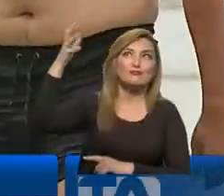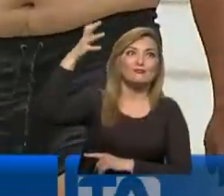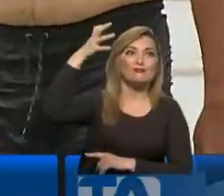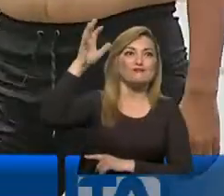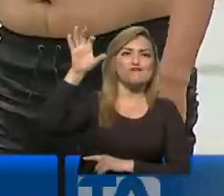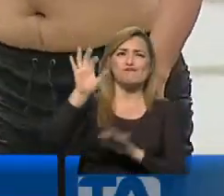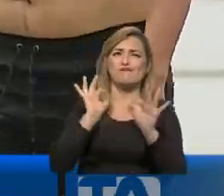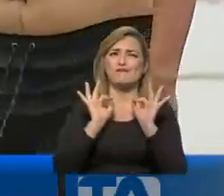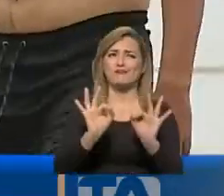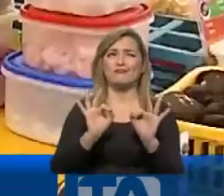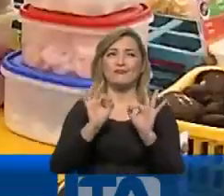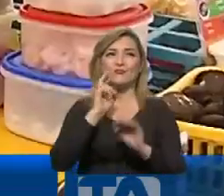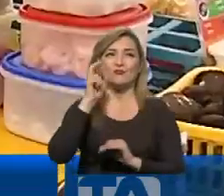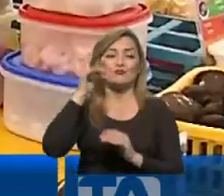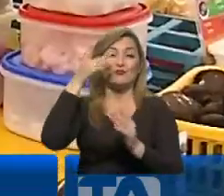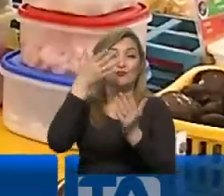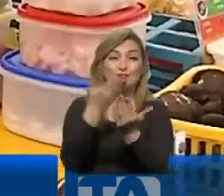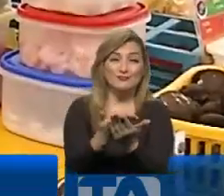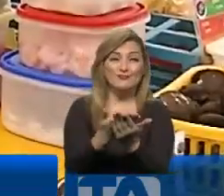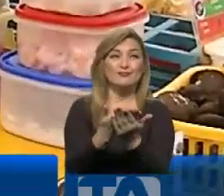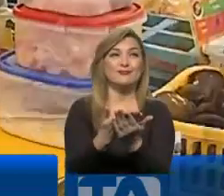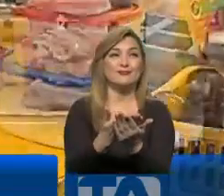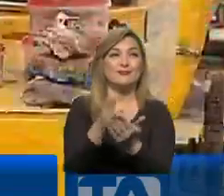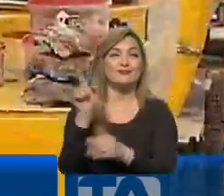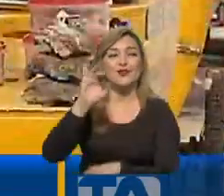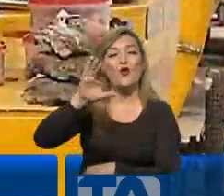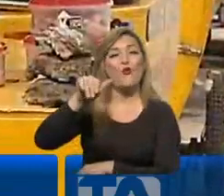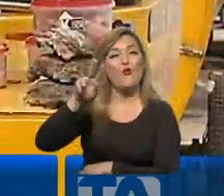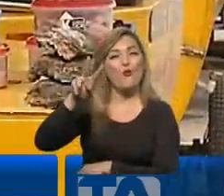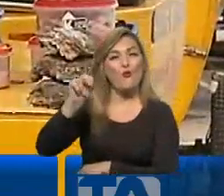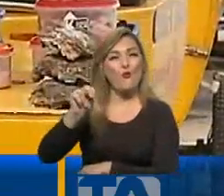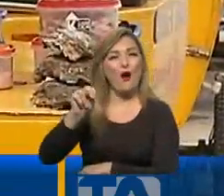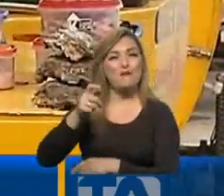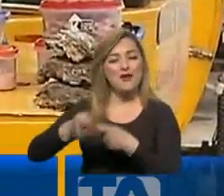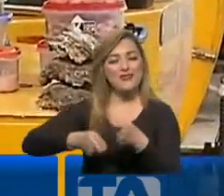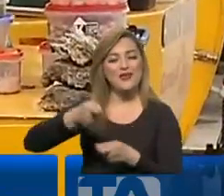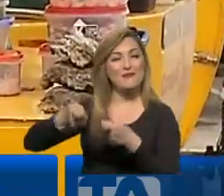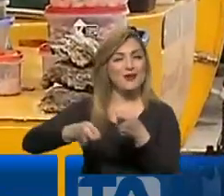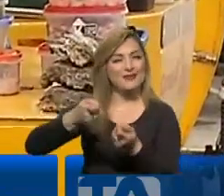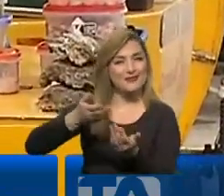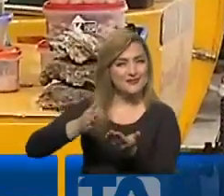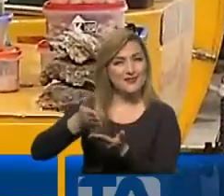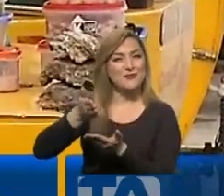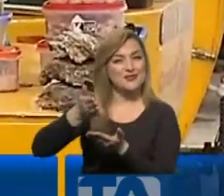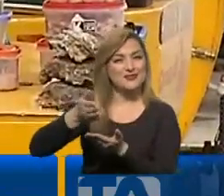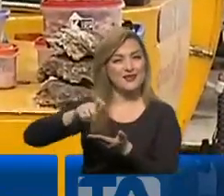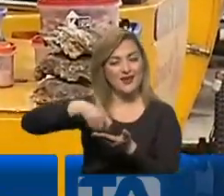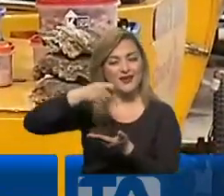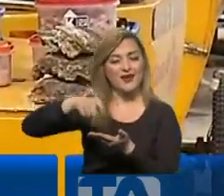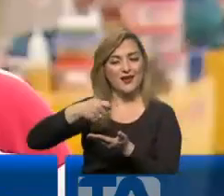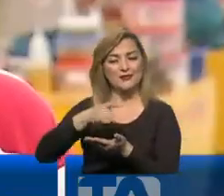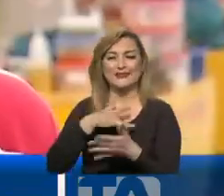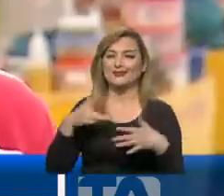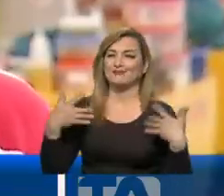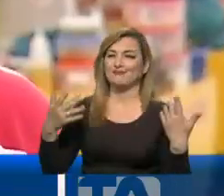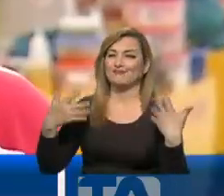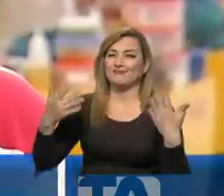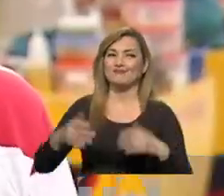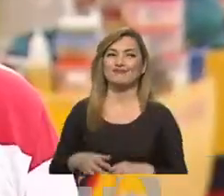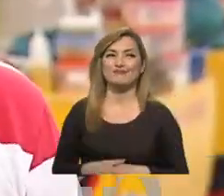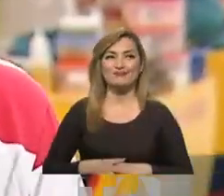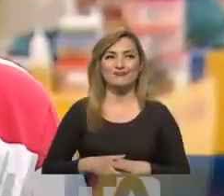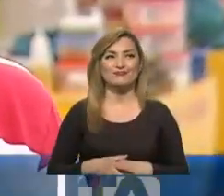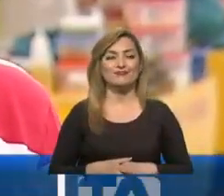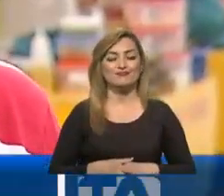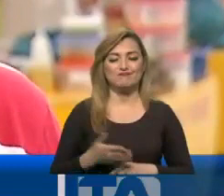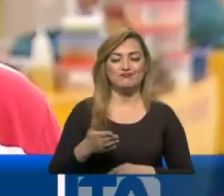y de a poco los turistas llegan. Eso alegra a Juan, uno de los 20 comerciantes de ceviche en carreta de Montañita. Tenemos todo lo